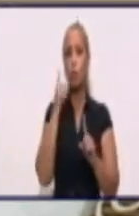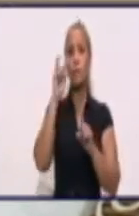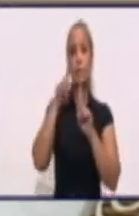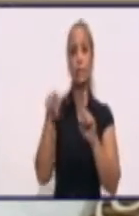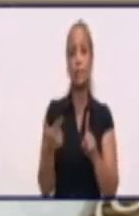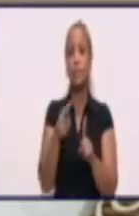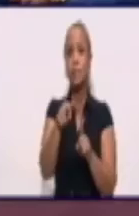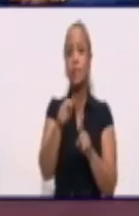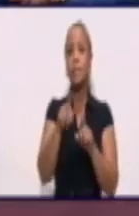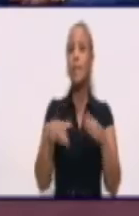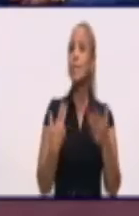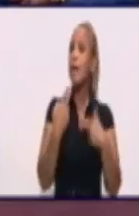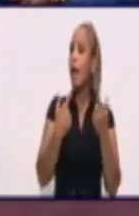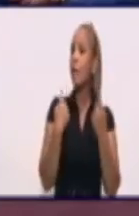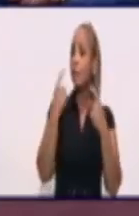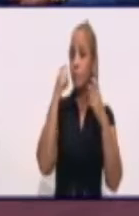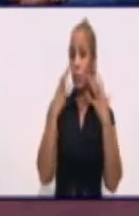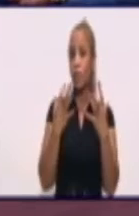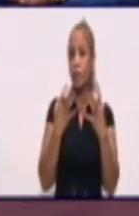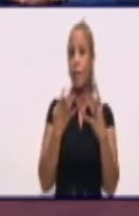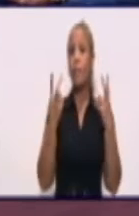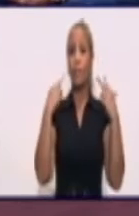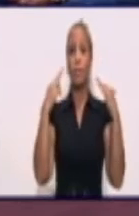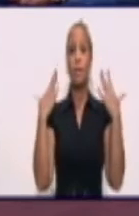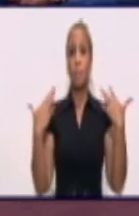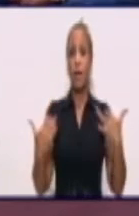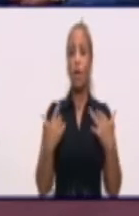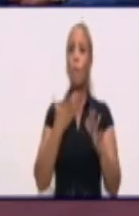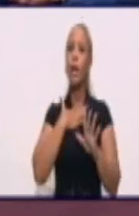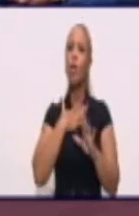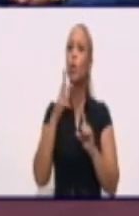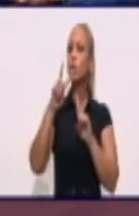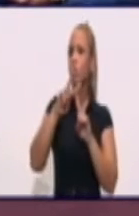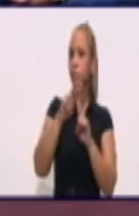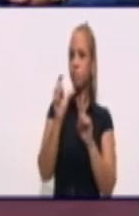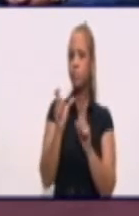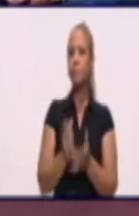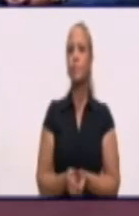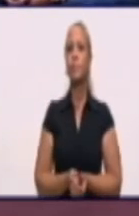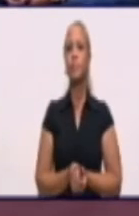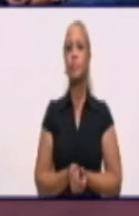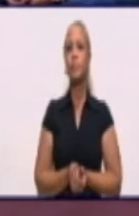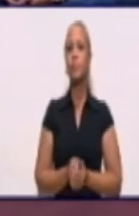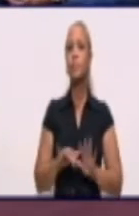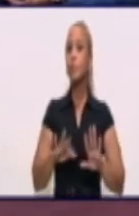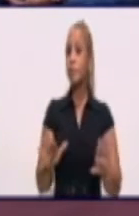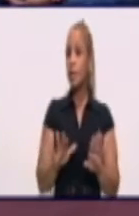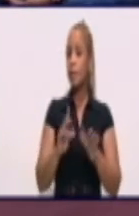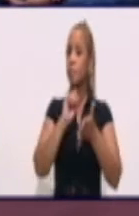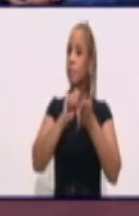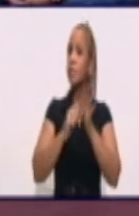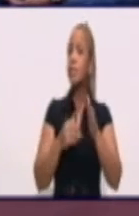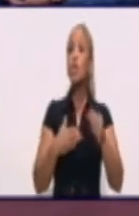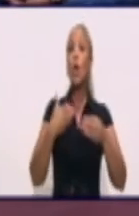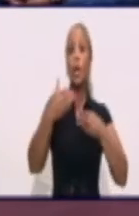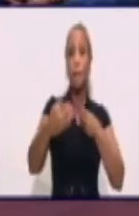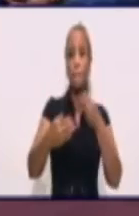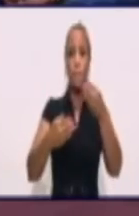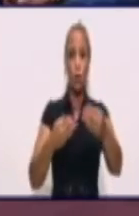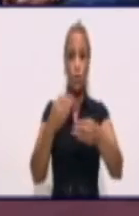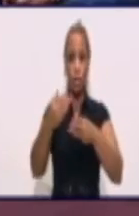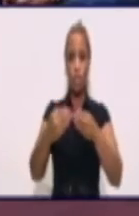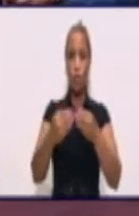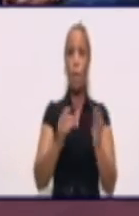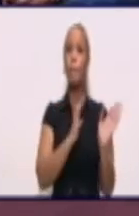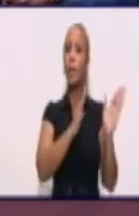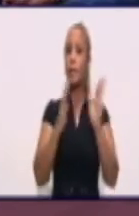una de las tipicidades del verano para nuestro canal, un espacio que ya está en diseño y en proceso para salir a